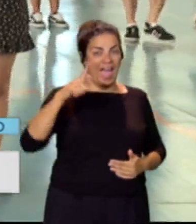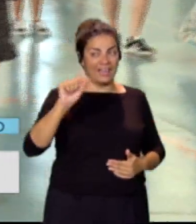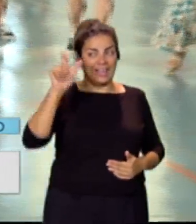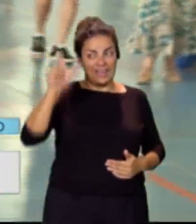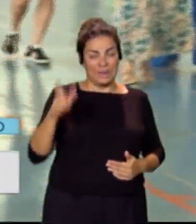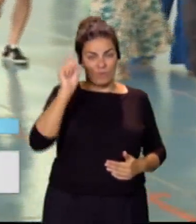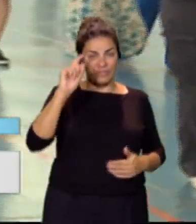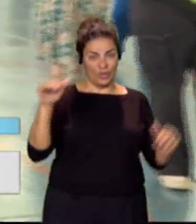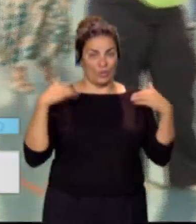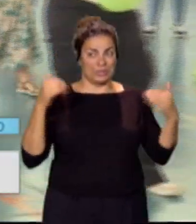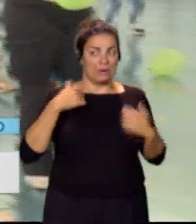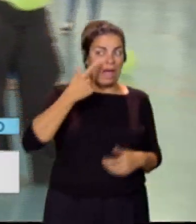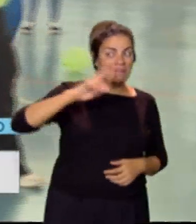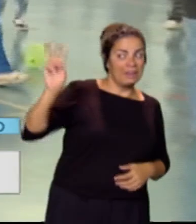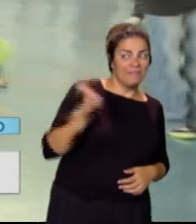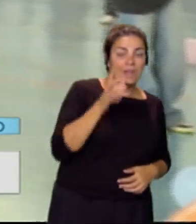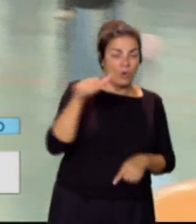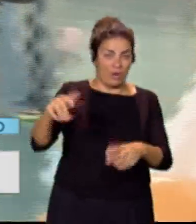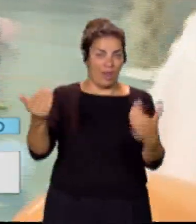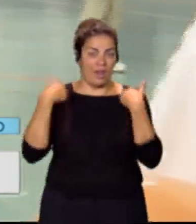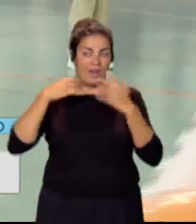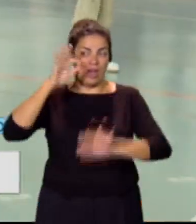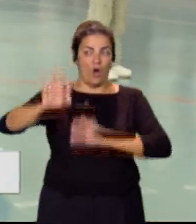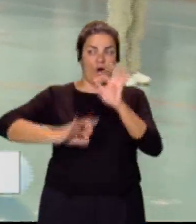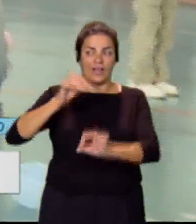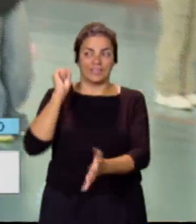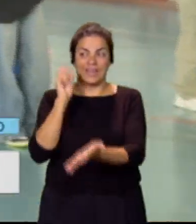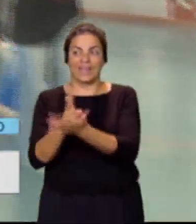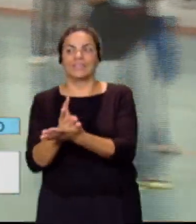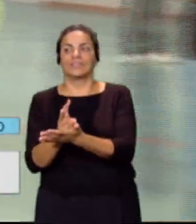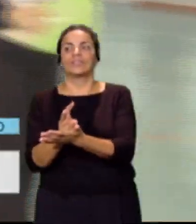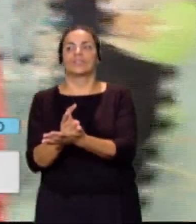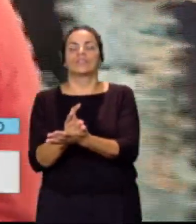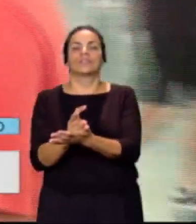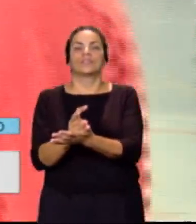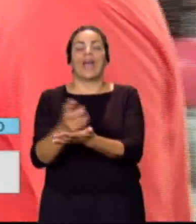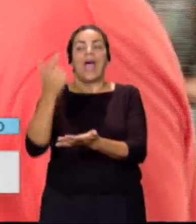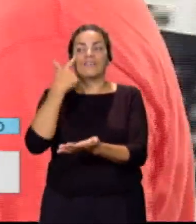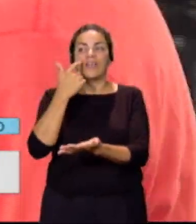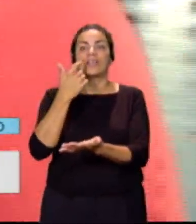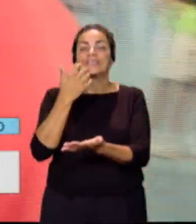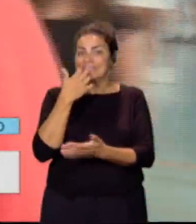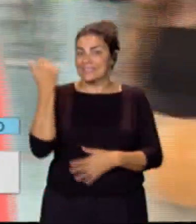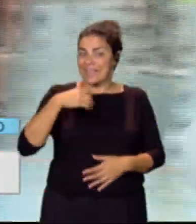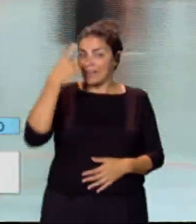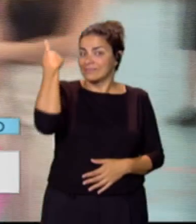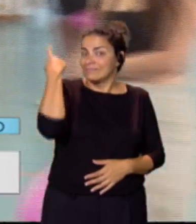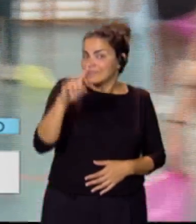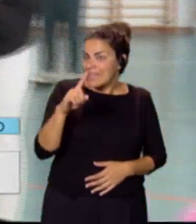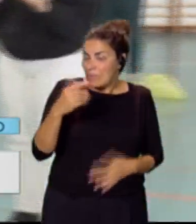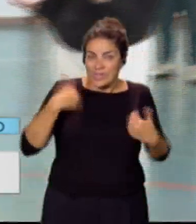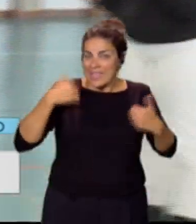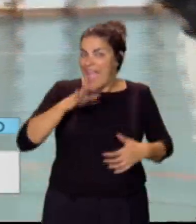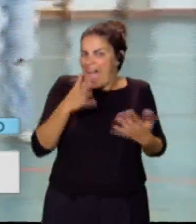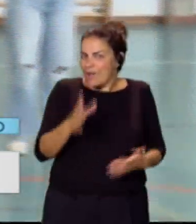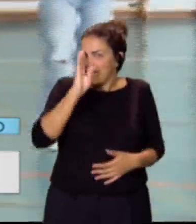Educación Física que ha organizado todo este reto, toda esta iniciativa. A ver, Ángel, si podemos conocer en directo si